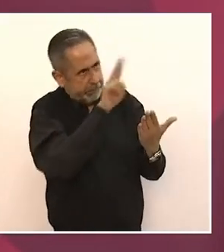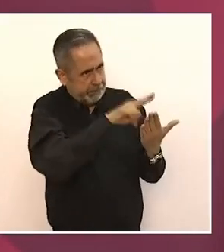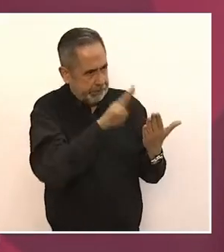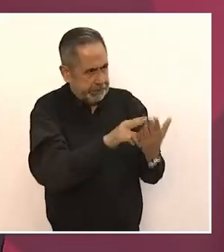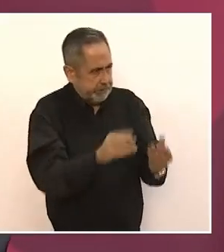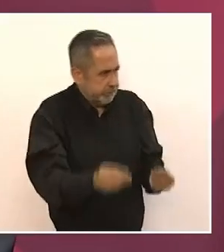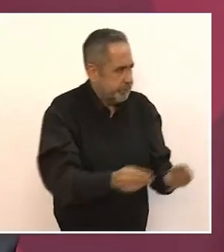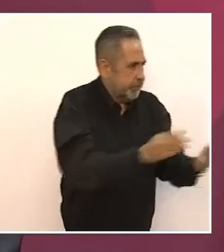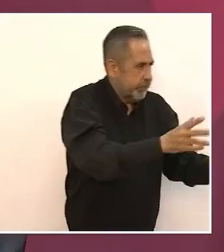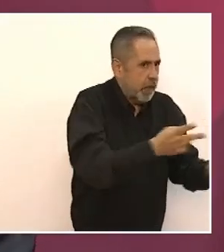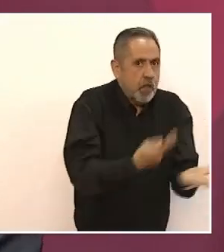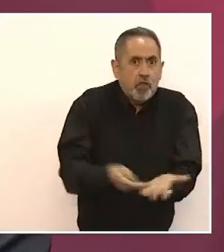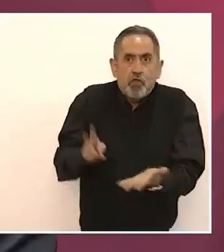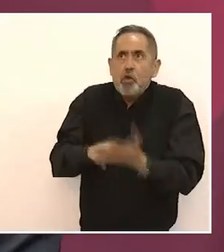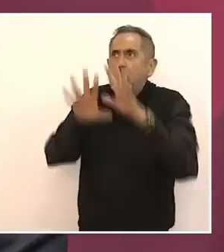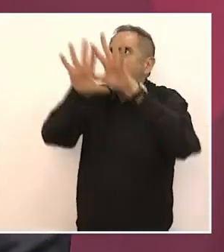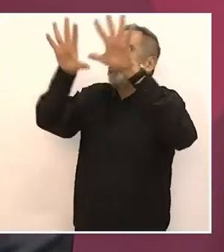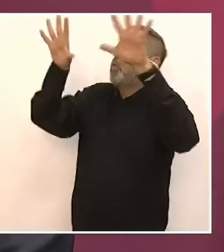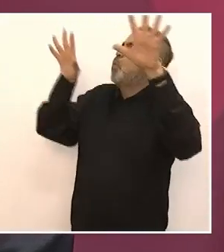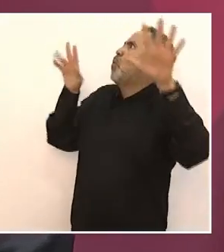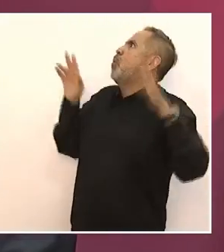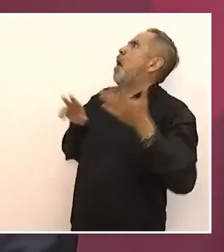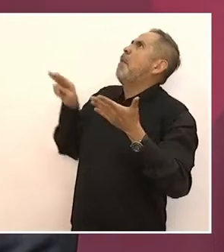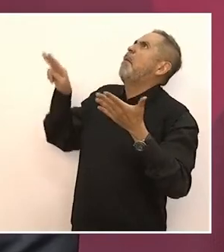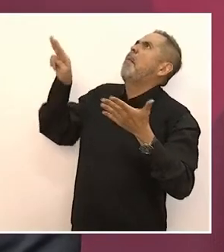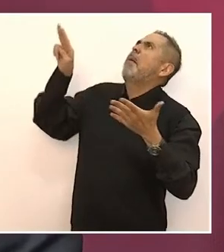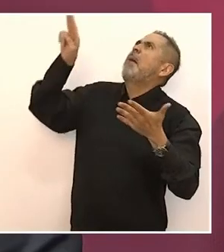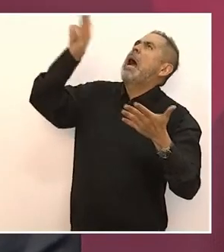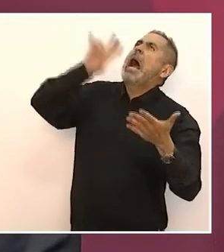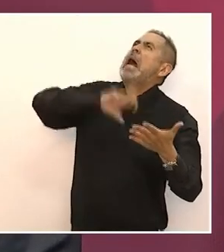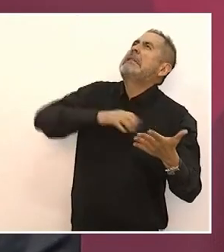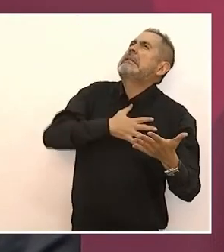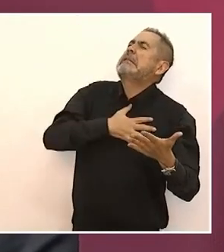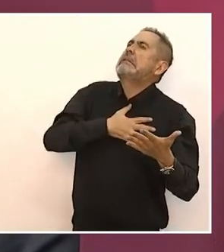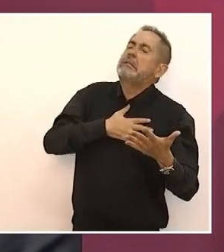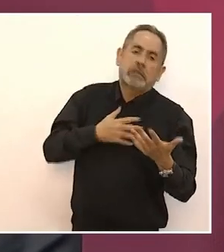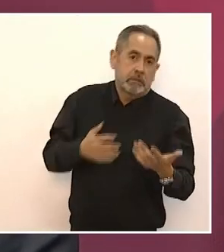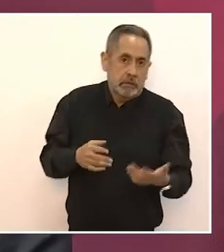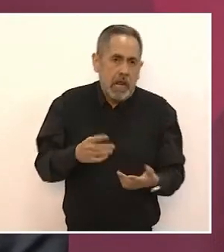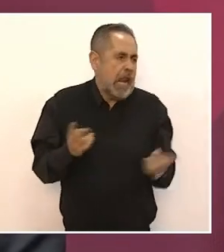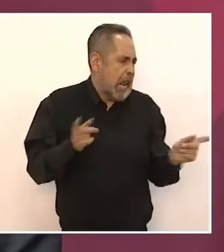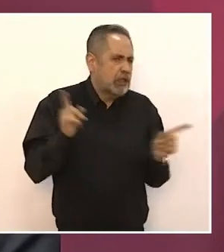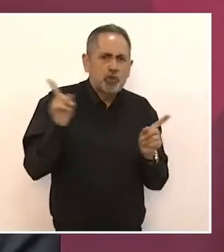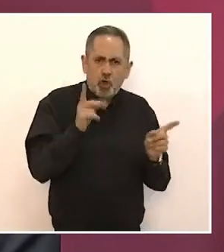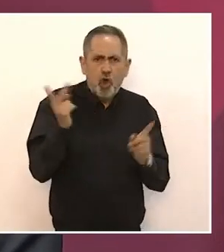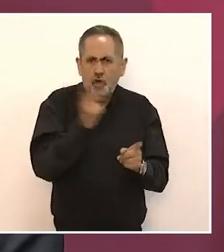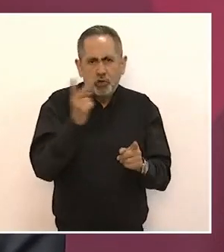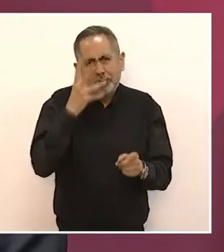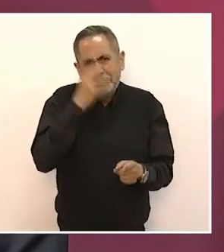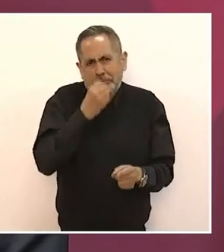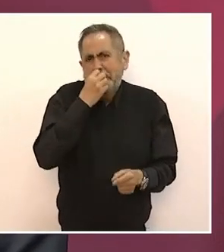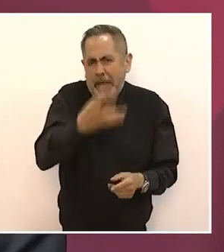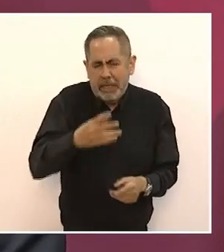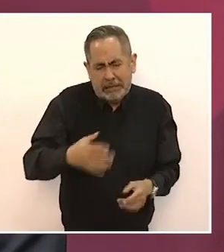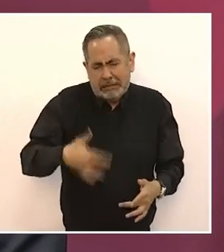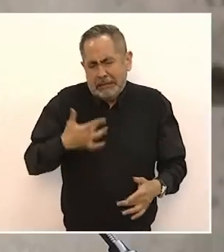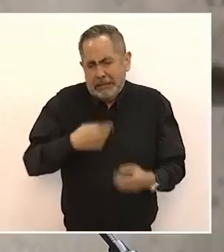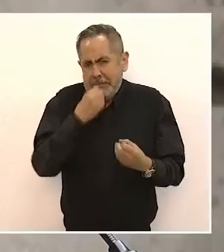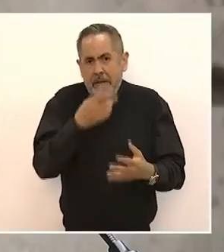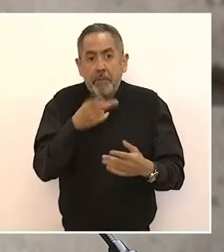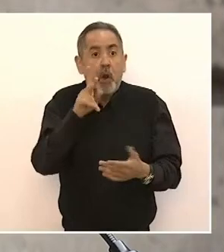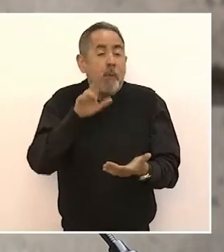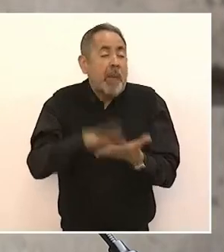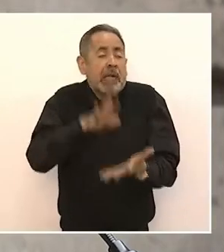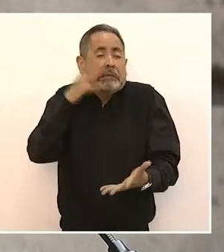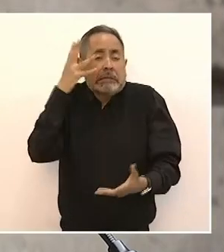Las dos cosas se disfrutan, pero desde luego se disfruta más el muralismo. Por eso me